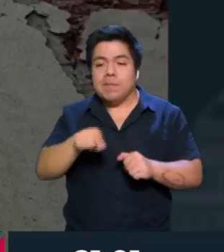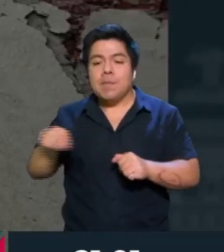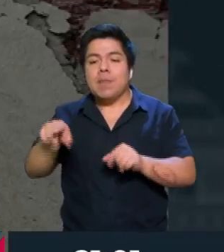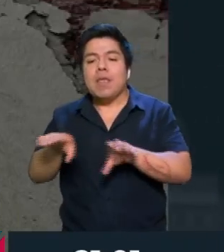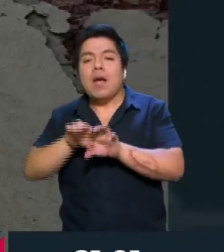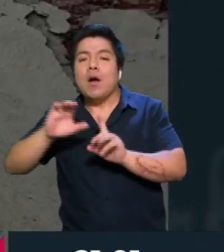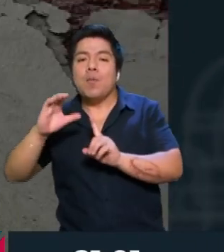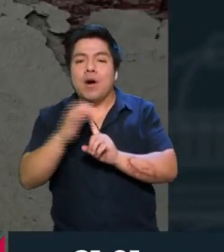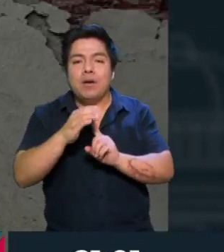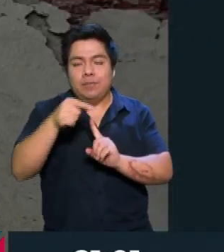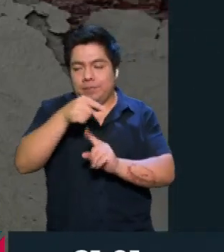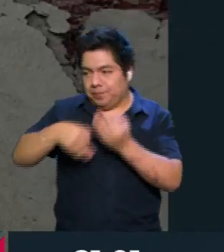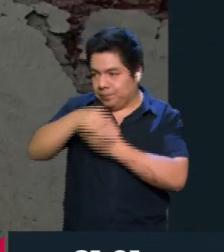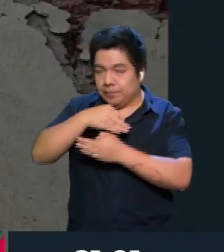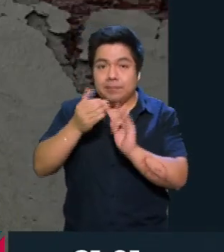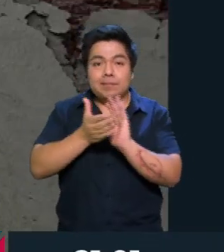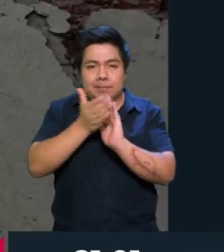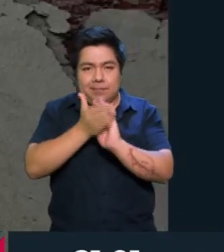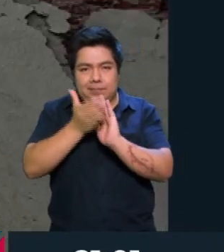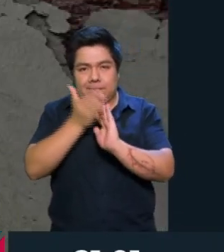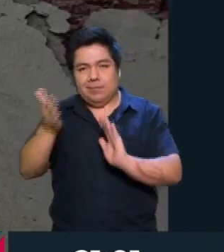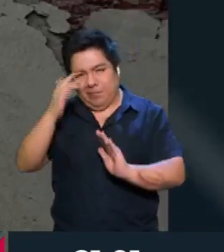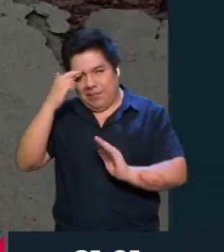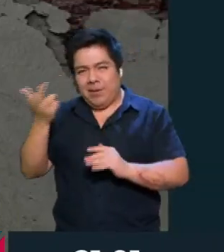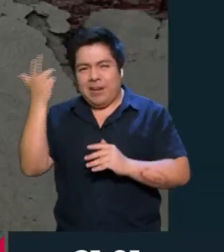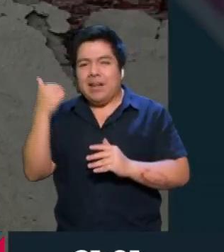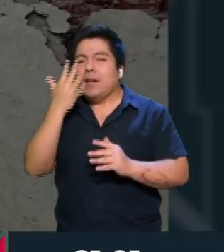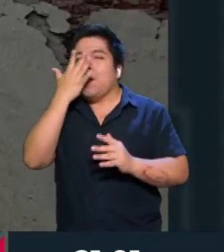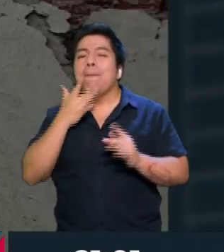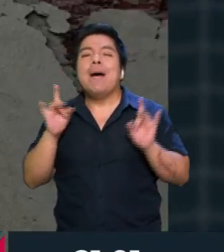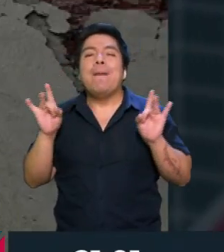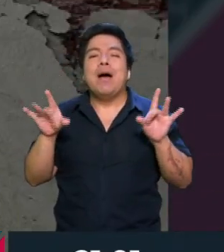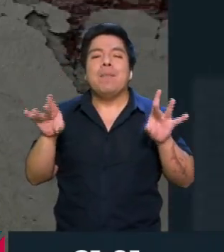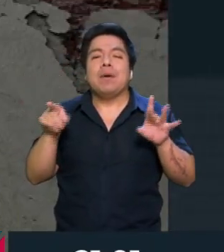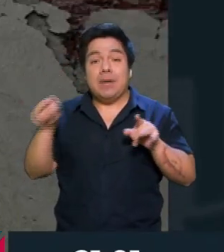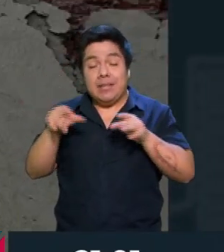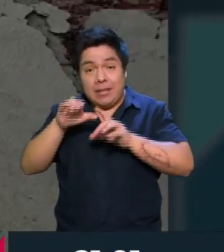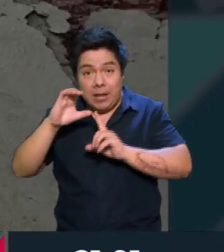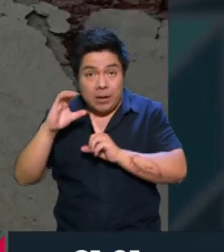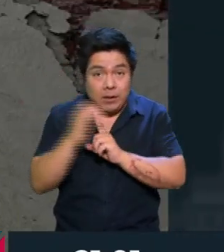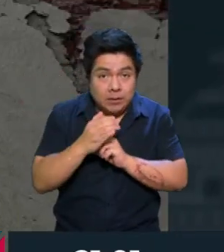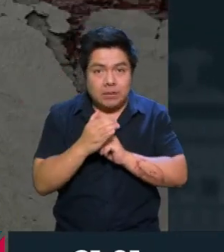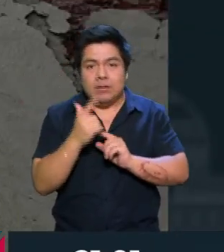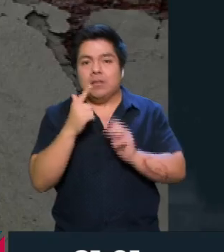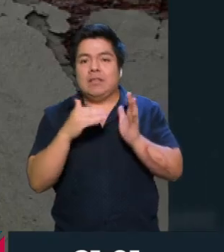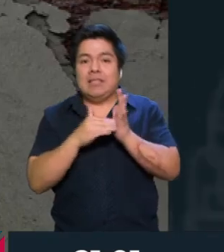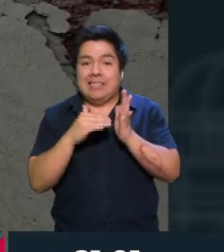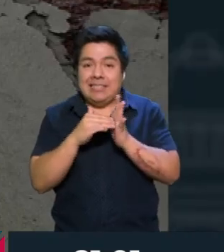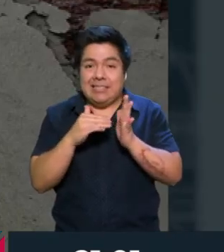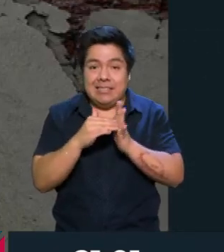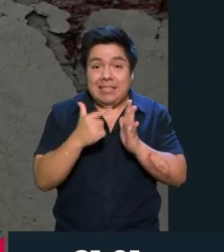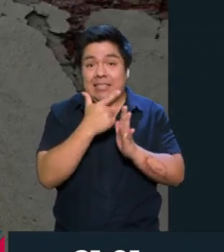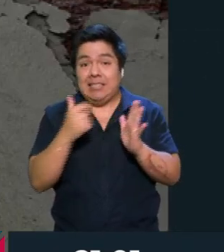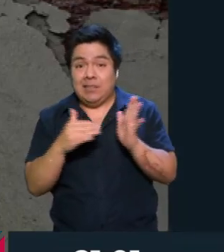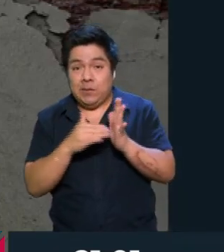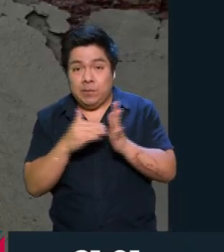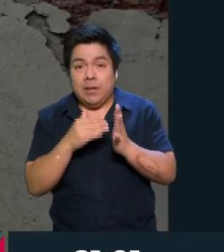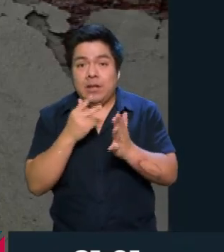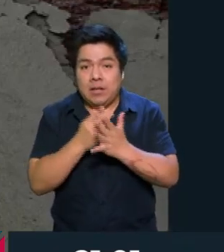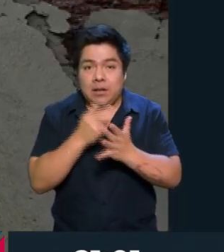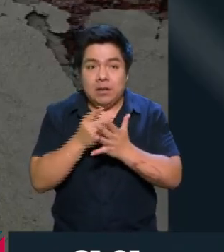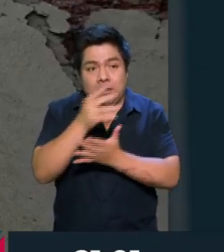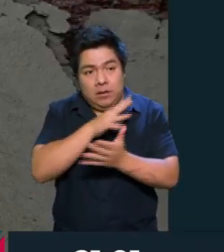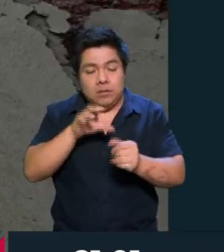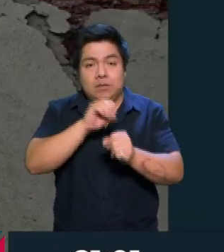de la Comisión de la Reconstrucción instalada en el sexenio de Miguel Ángel Mancera. Esa comisión manejó más de 7.700 millones de pesos en